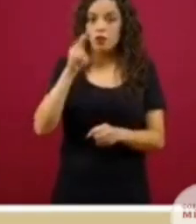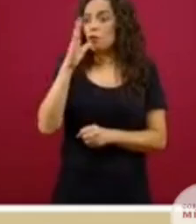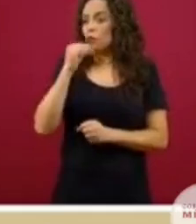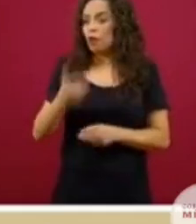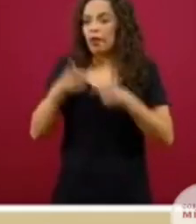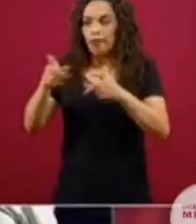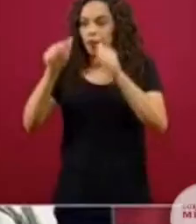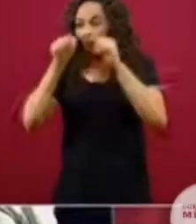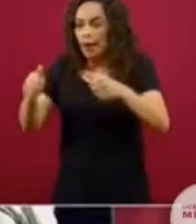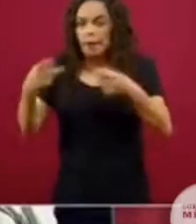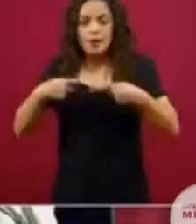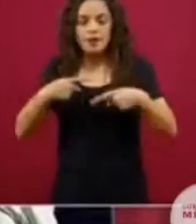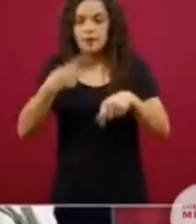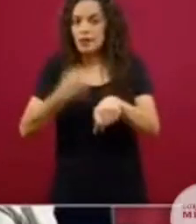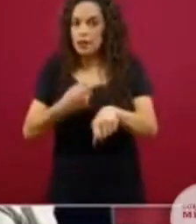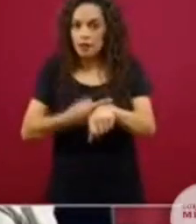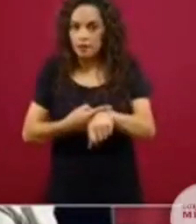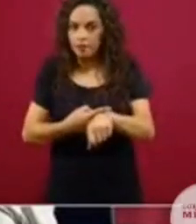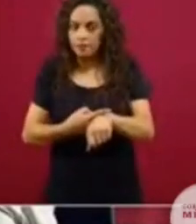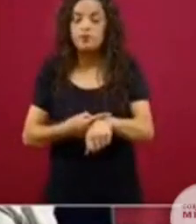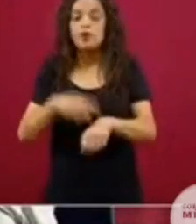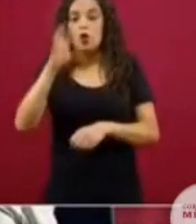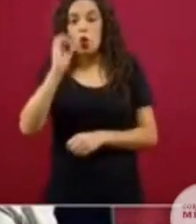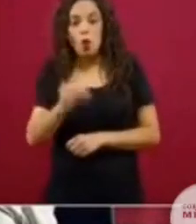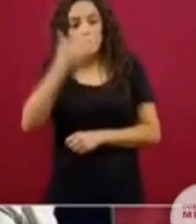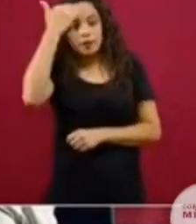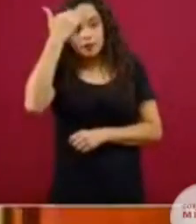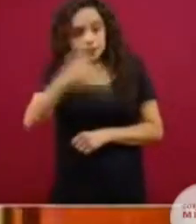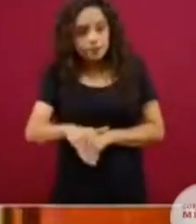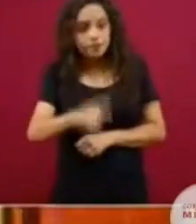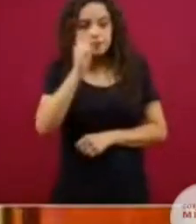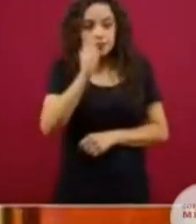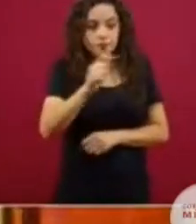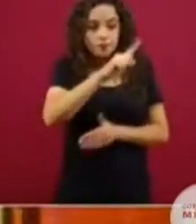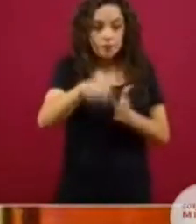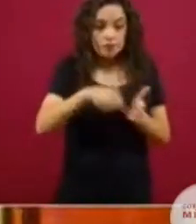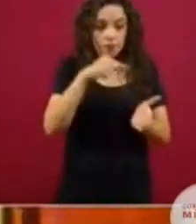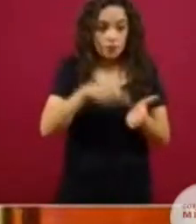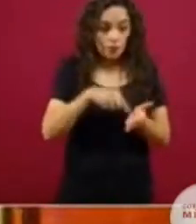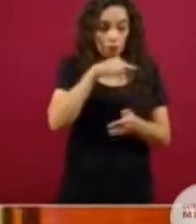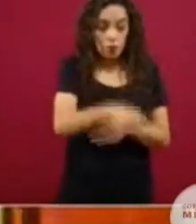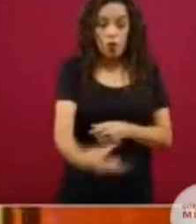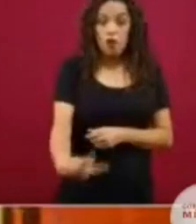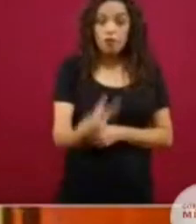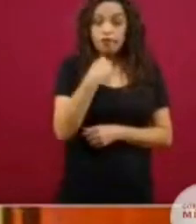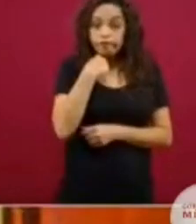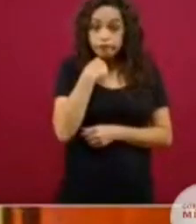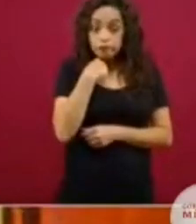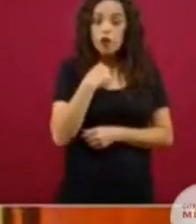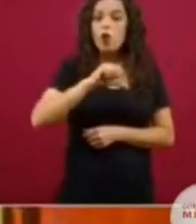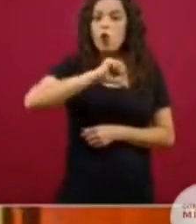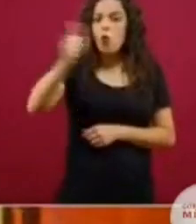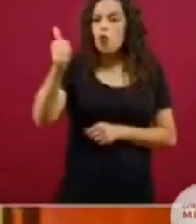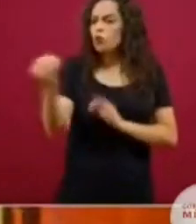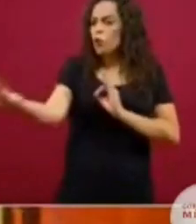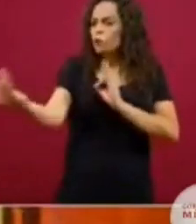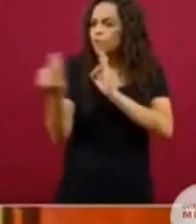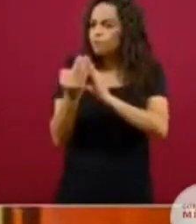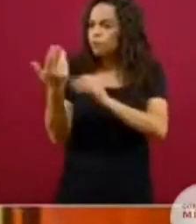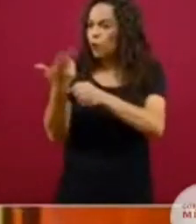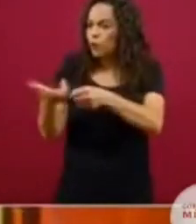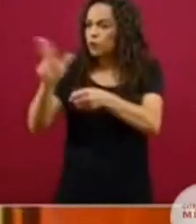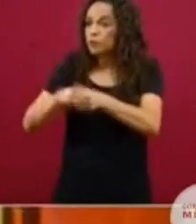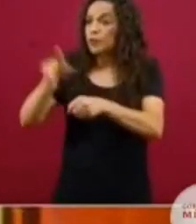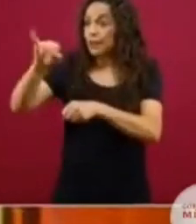identificadas cuáles son las unidades más cercanas a esa unidad saturada, que sí tiene camas disponibles independientemente de la